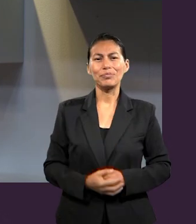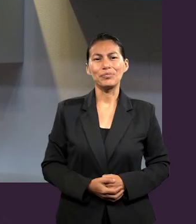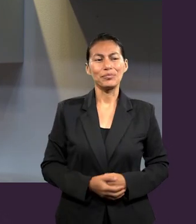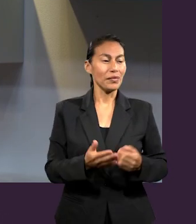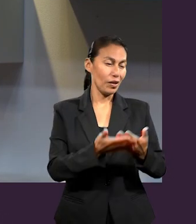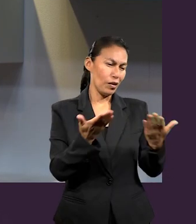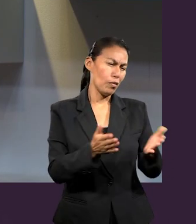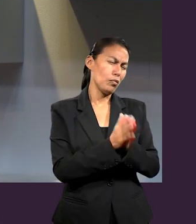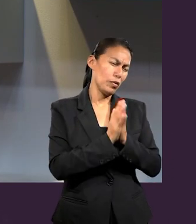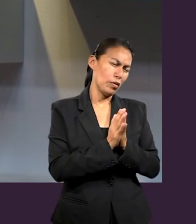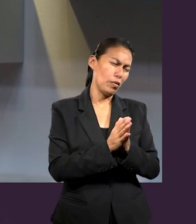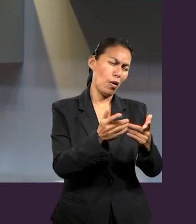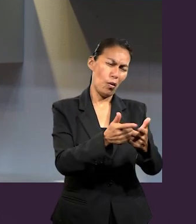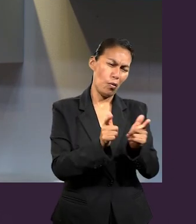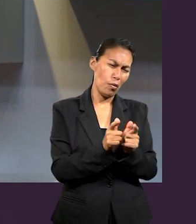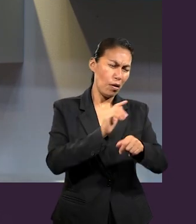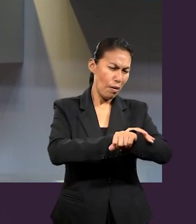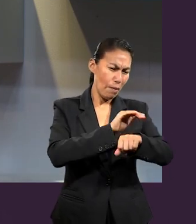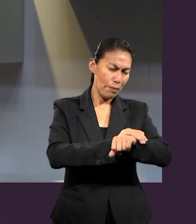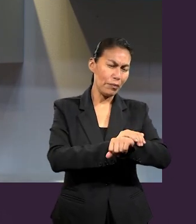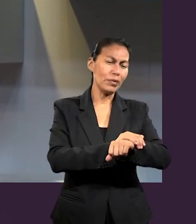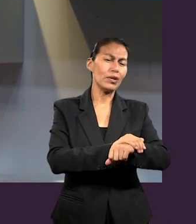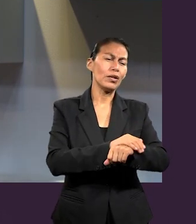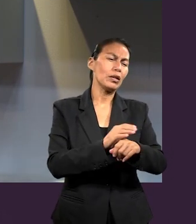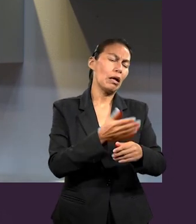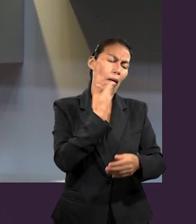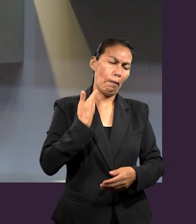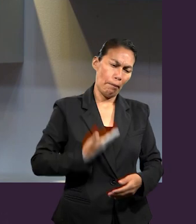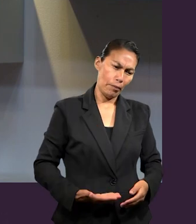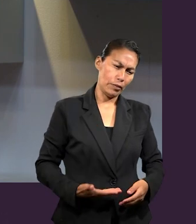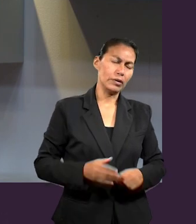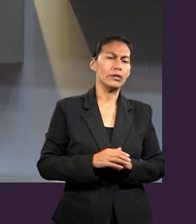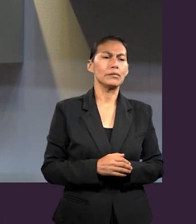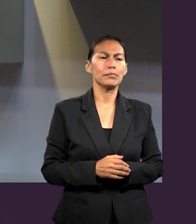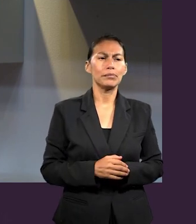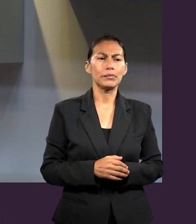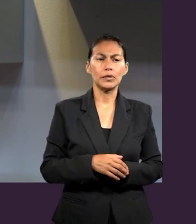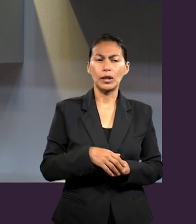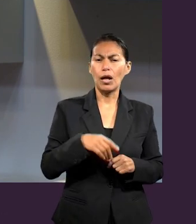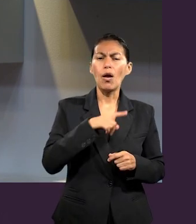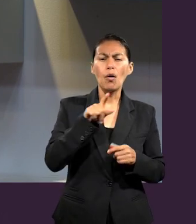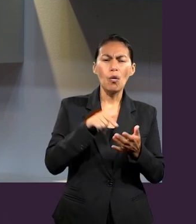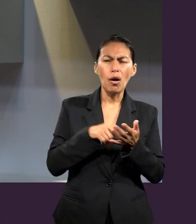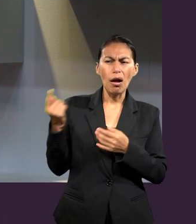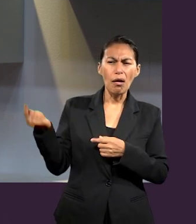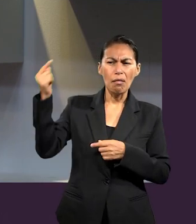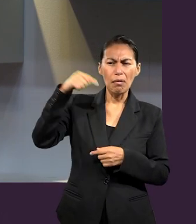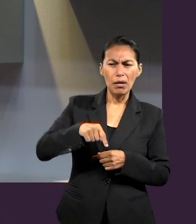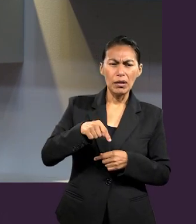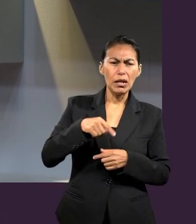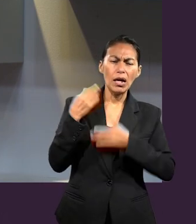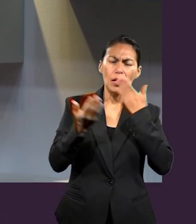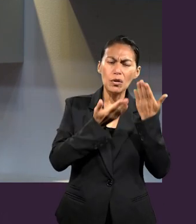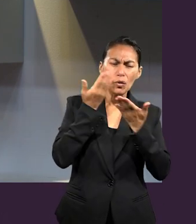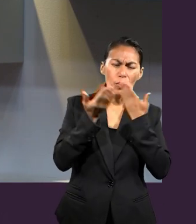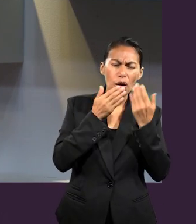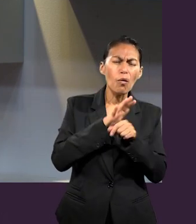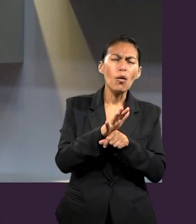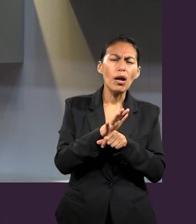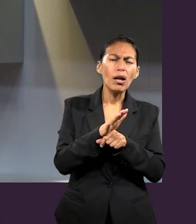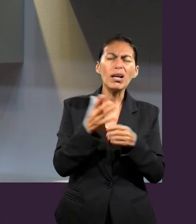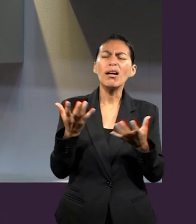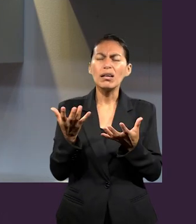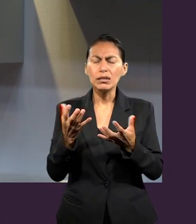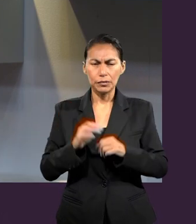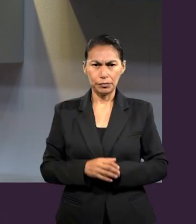Así que voy a pedir a mis compañeros, al grupo de amigos que están con nosotros, que se presenten, de dónde vienen, qué estudiaron, a qué